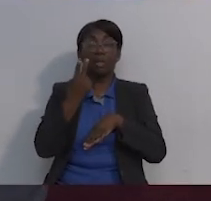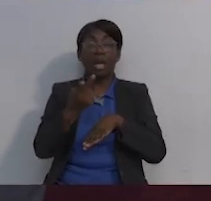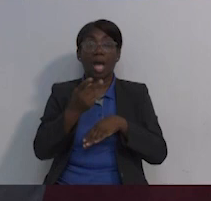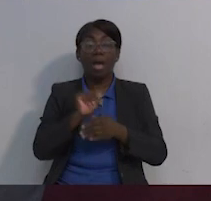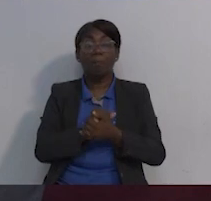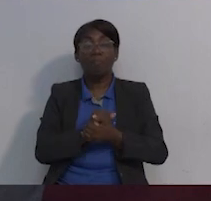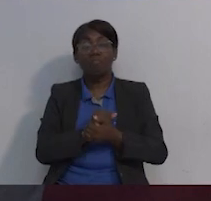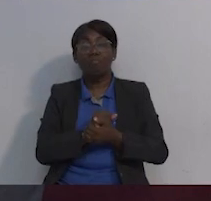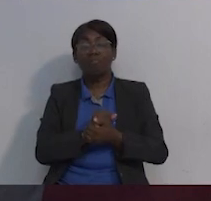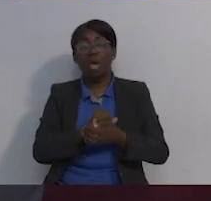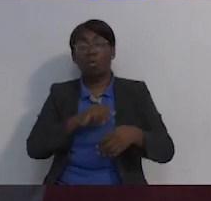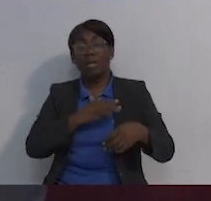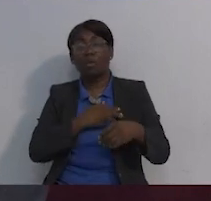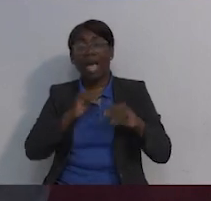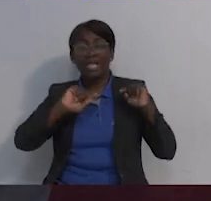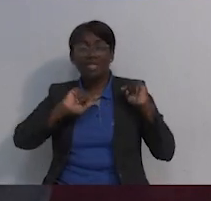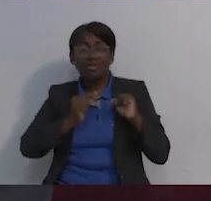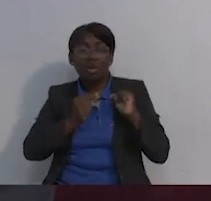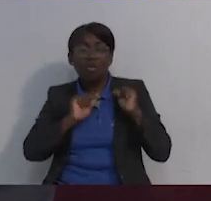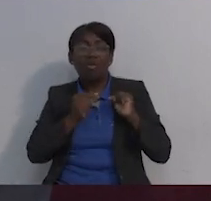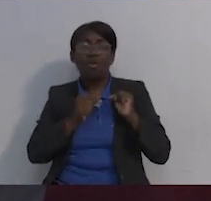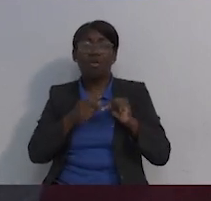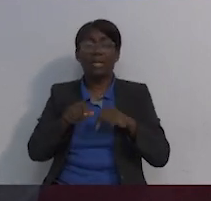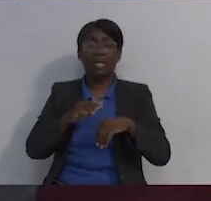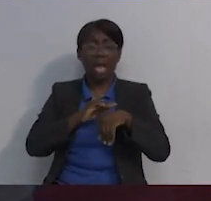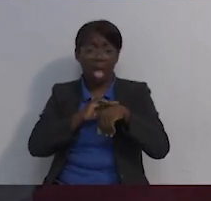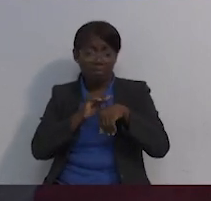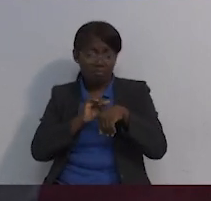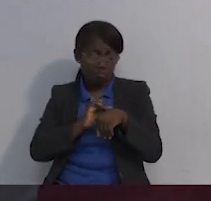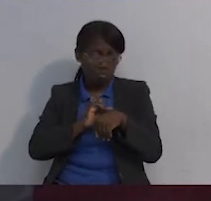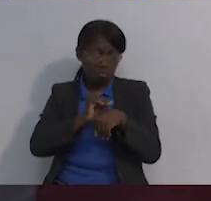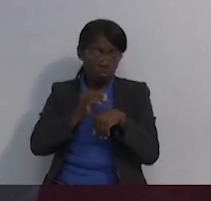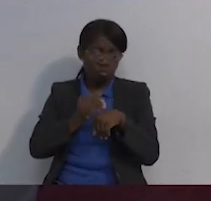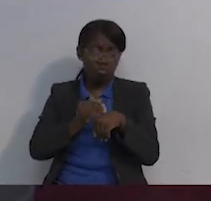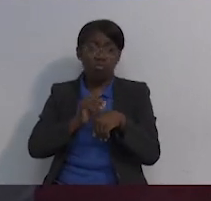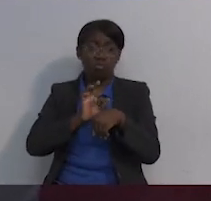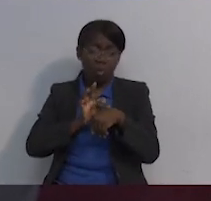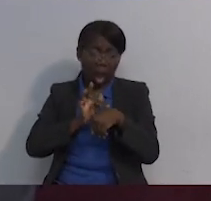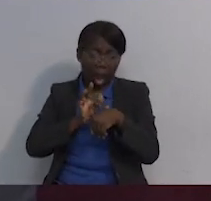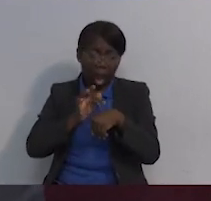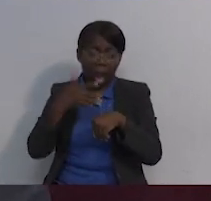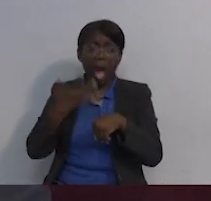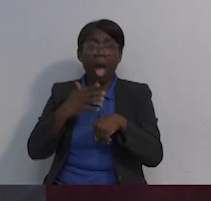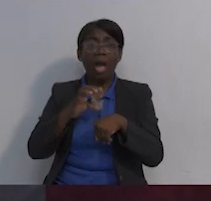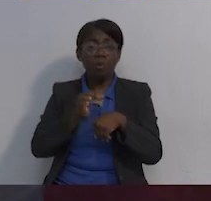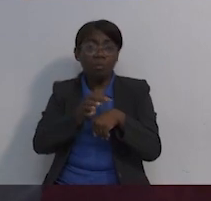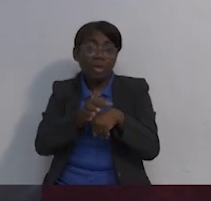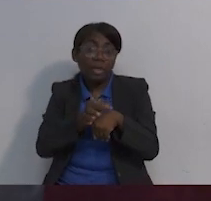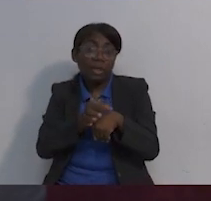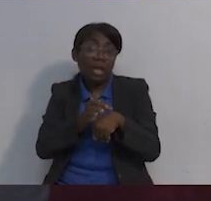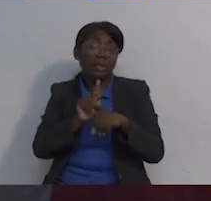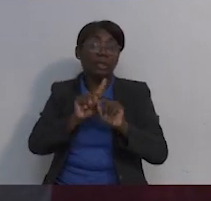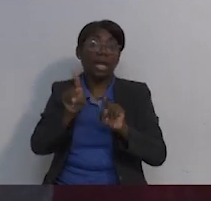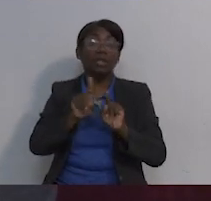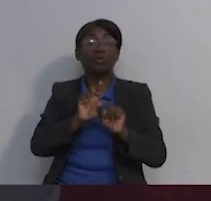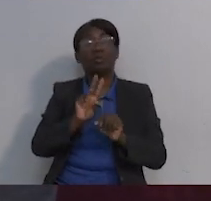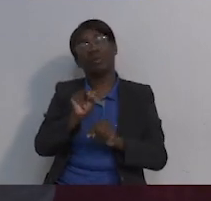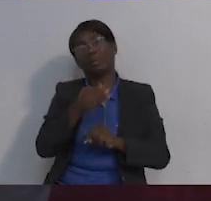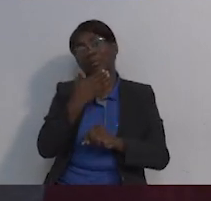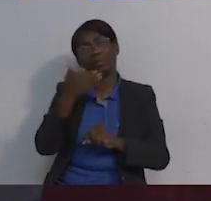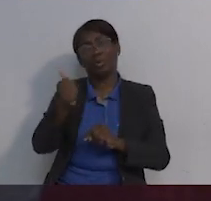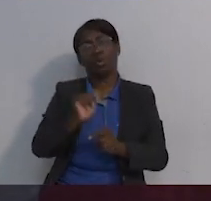es clínicamente evidente como por ejemplo que dé síntomas de dolor o que ya se lo pueda palpar directamente en un autoexamen de mama,